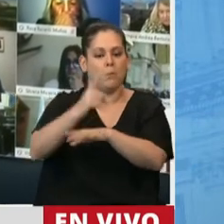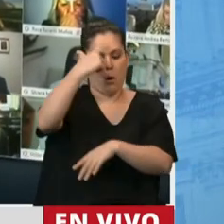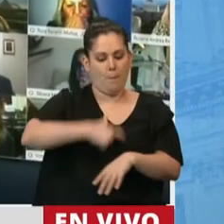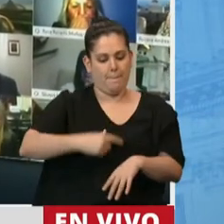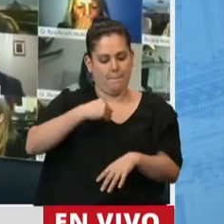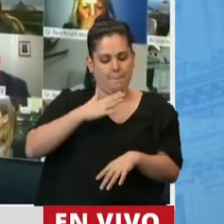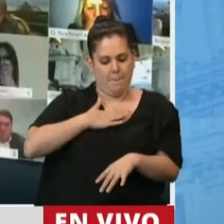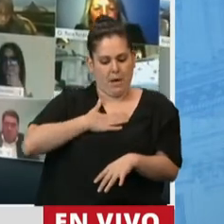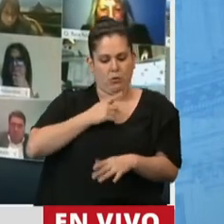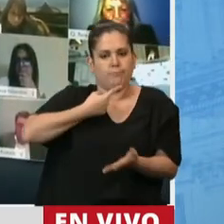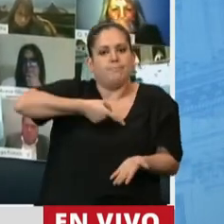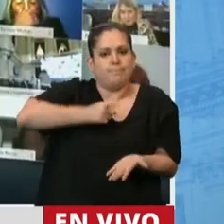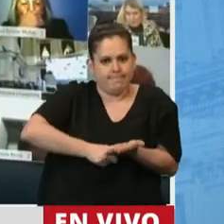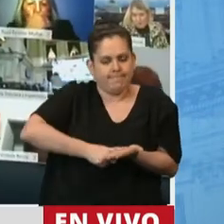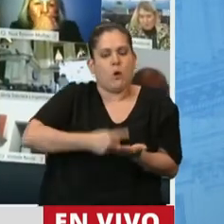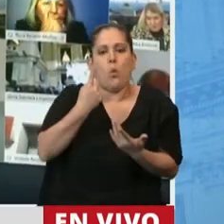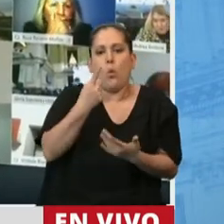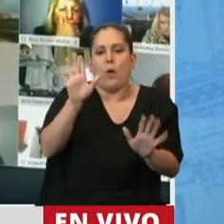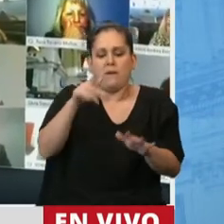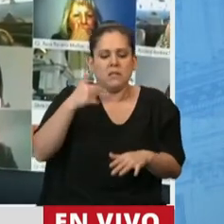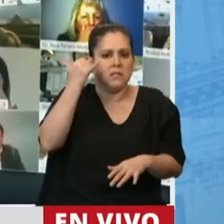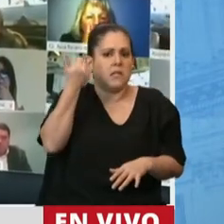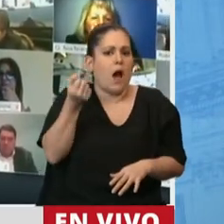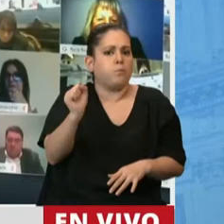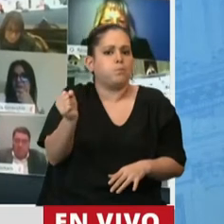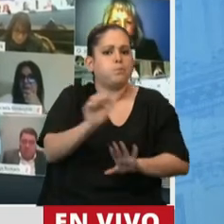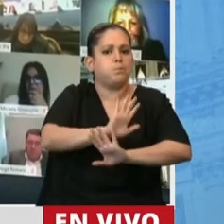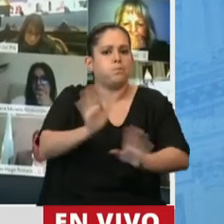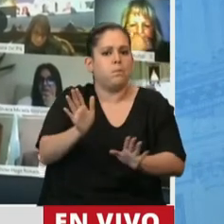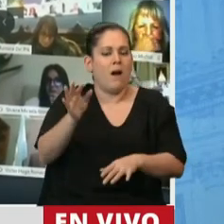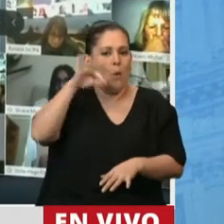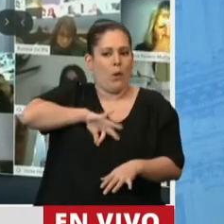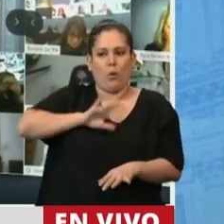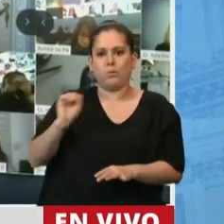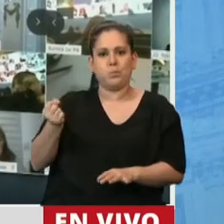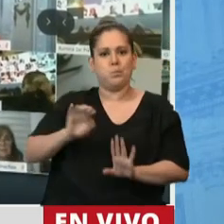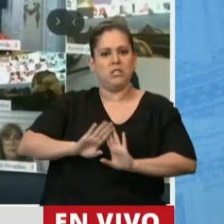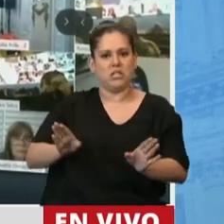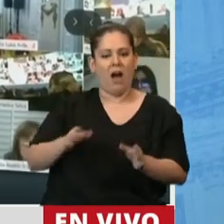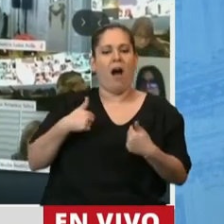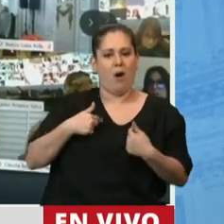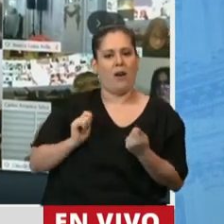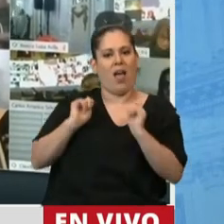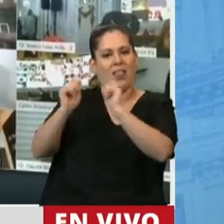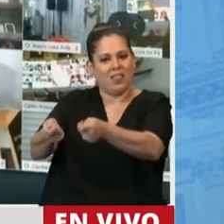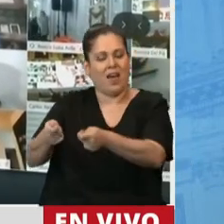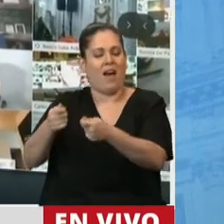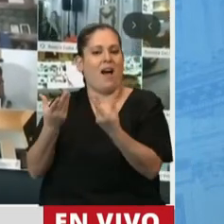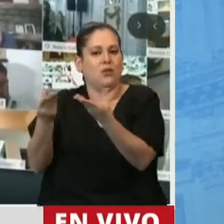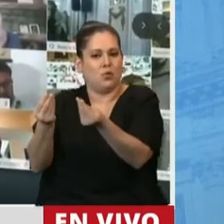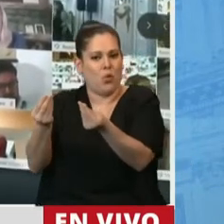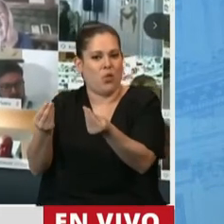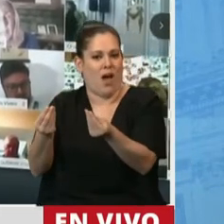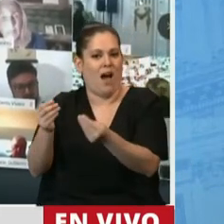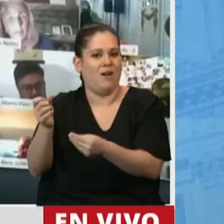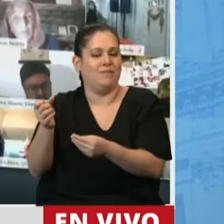persona que decide, una vez habiéndose recuperado, ayudar a otro y darle la posibilidad de recuperarse. Es el caso,